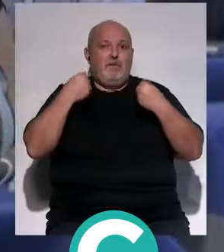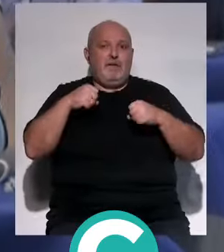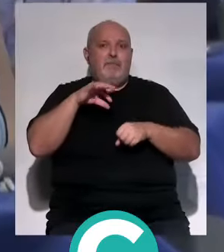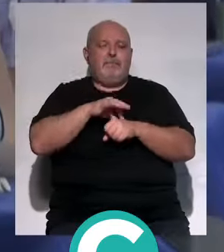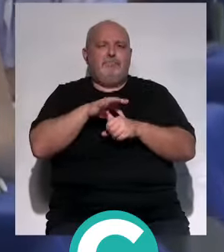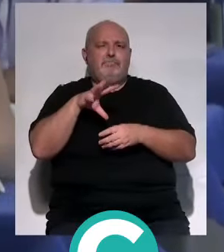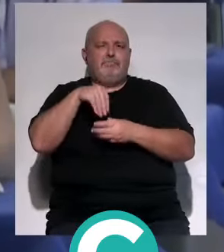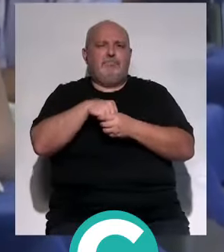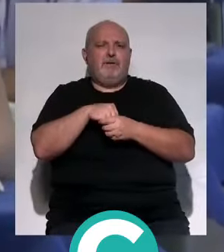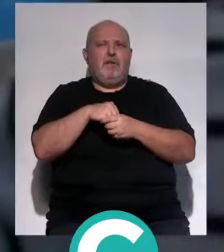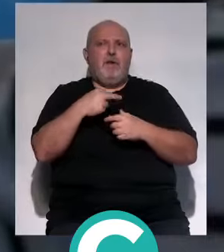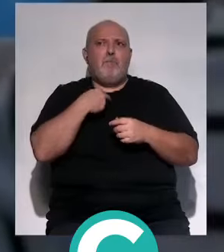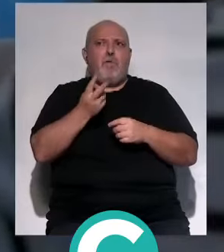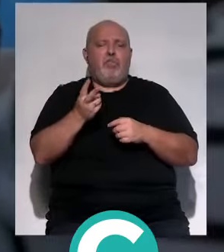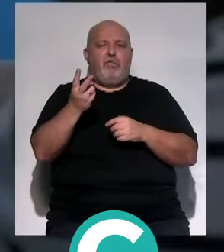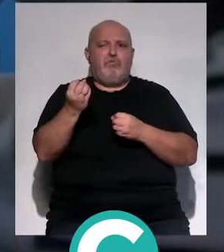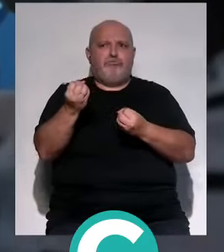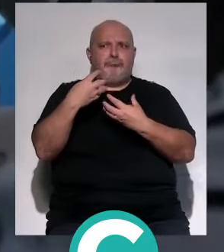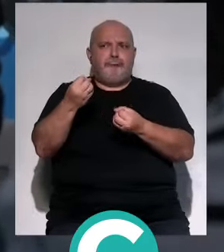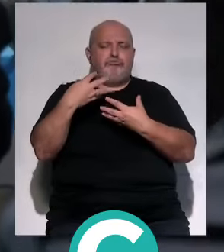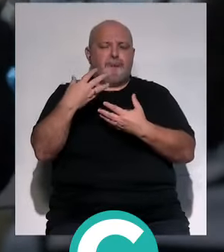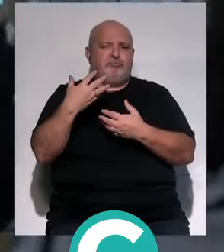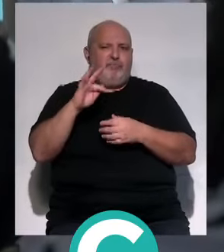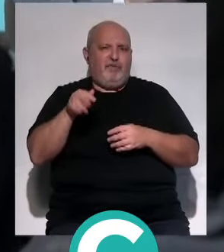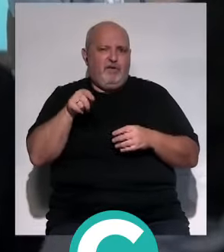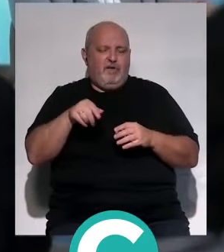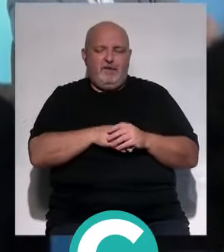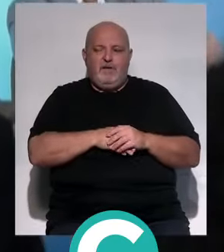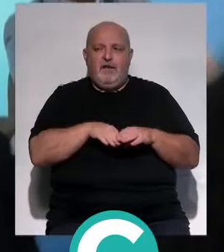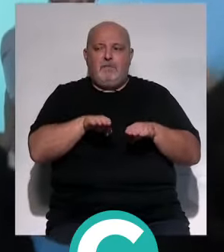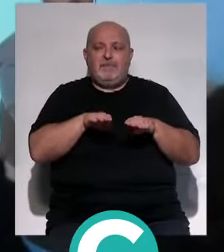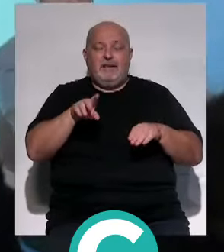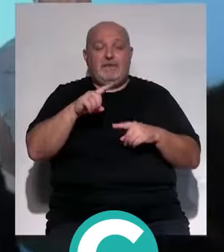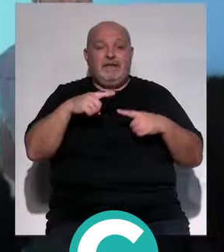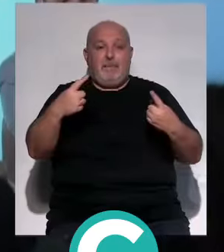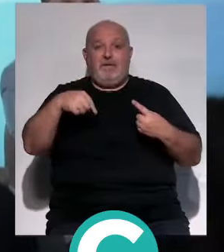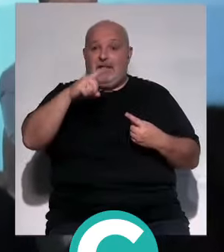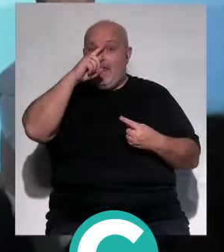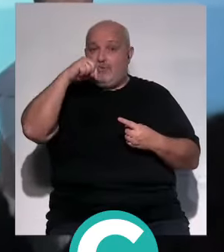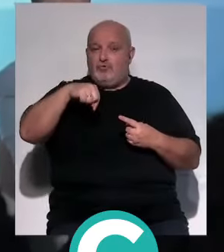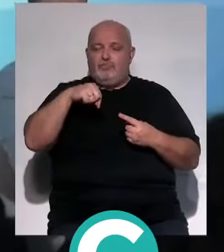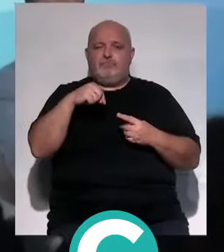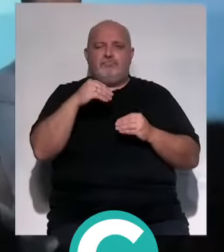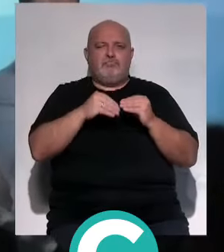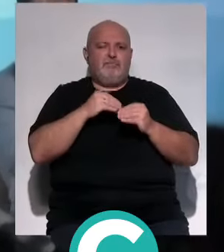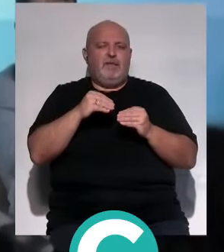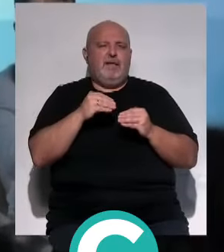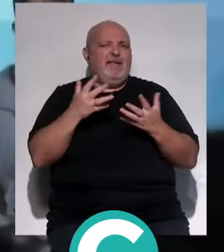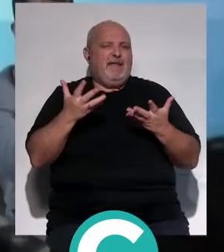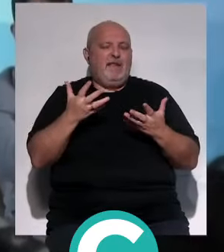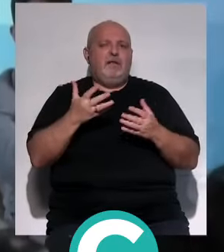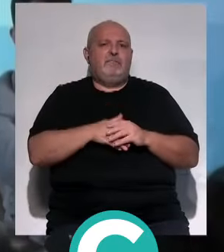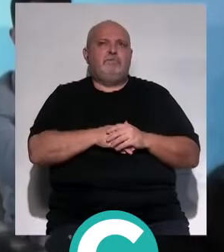la integración de la voz del paciente como sujeto activo. Una mesa que este año es la primera vez que la ponemos